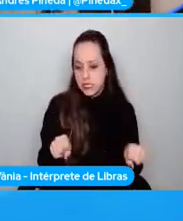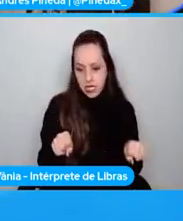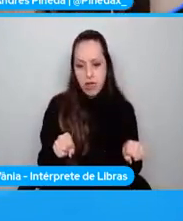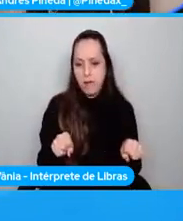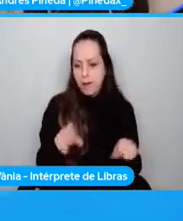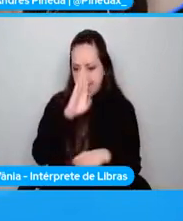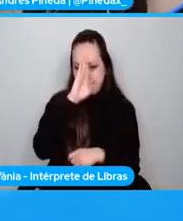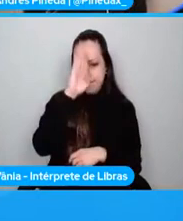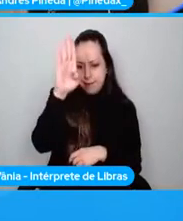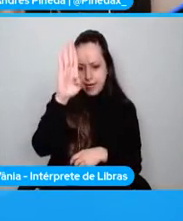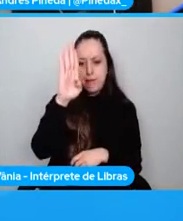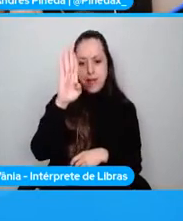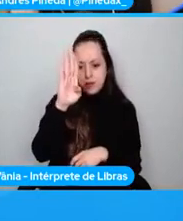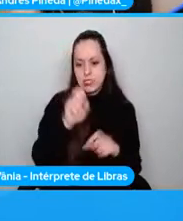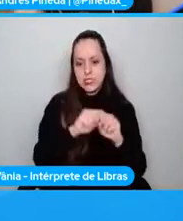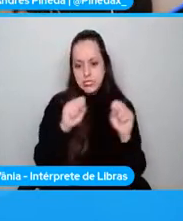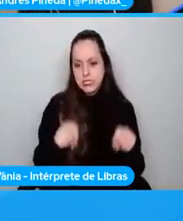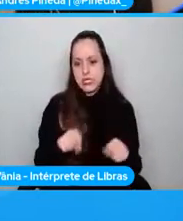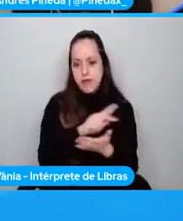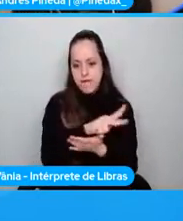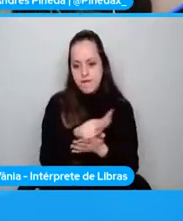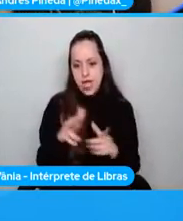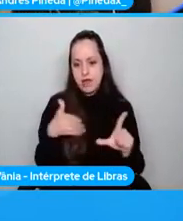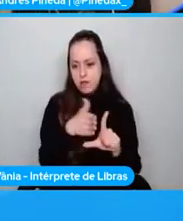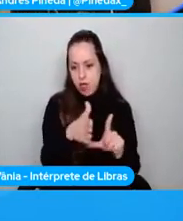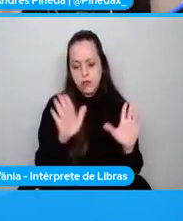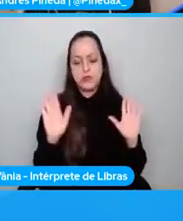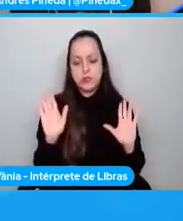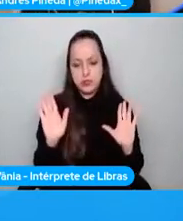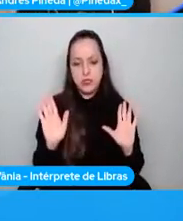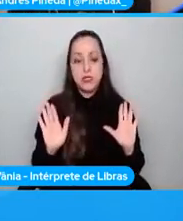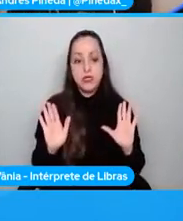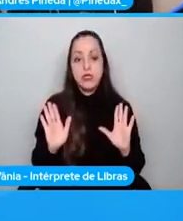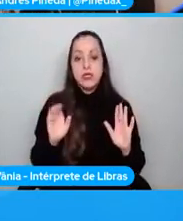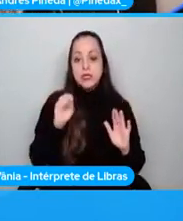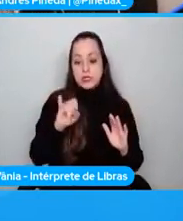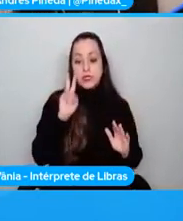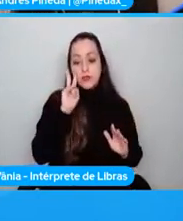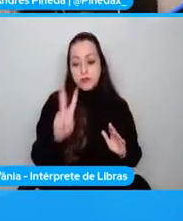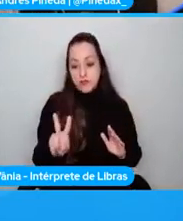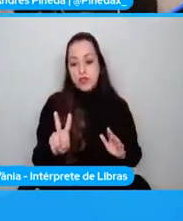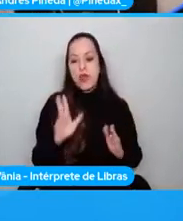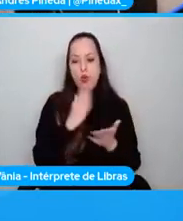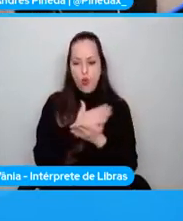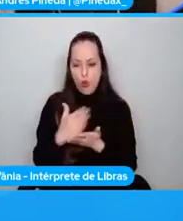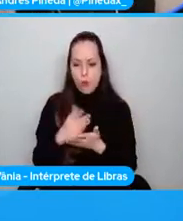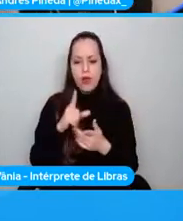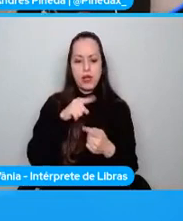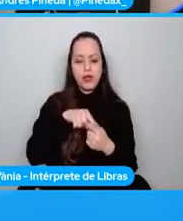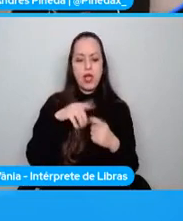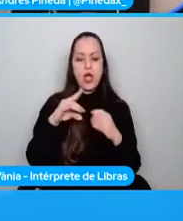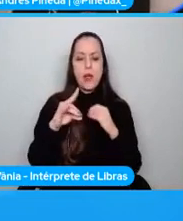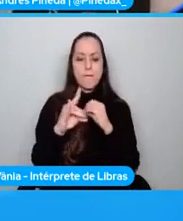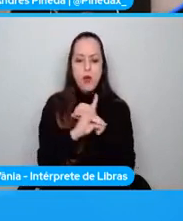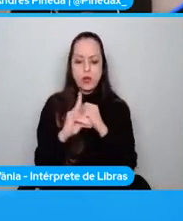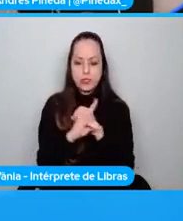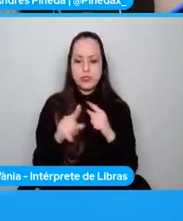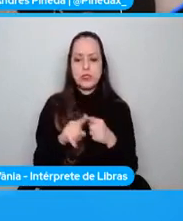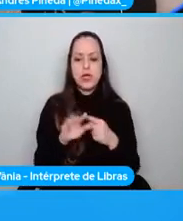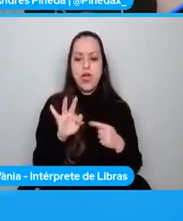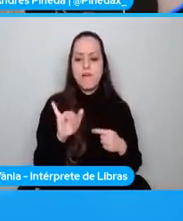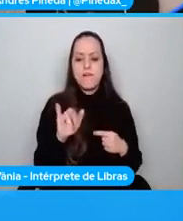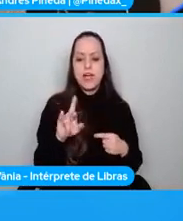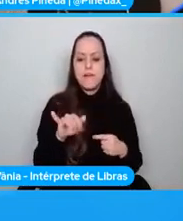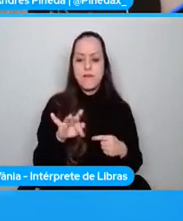principales browsers que ustedes tengan. Si vieron al inicio, lo soporta Mozilla, que es Firefox, lo